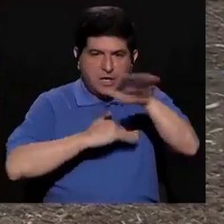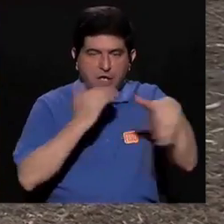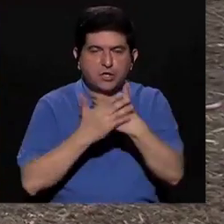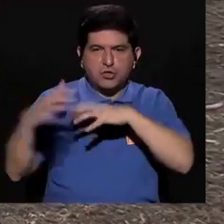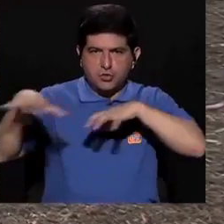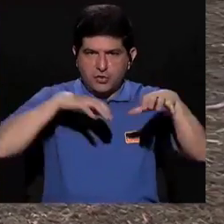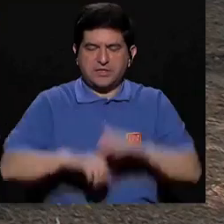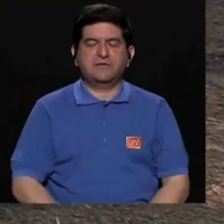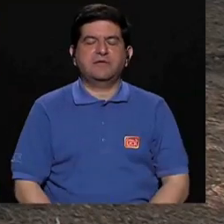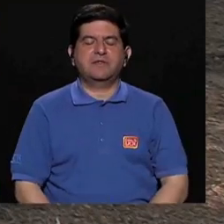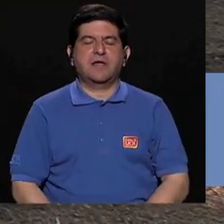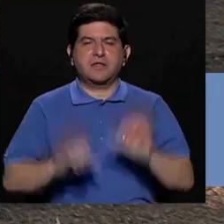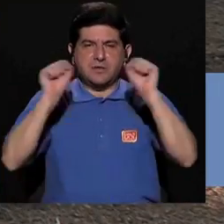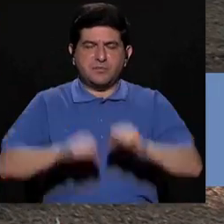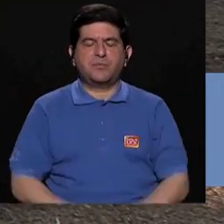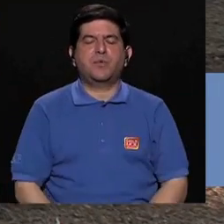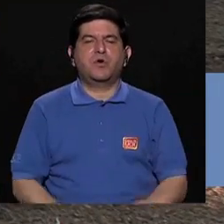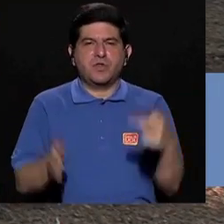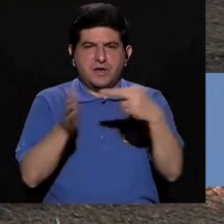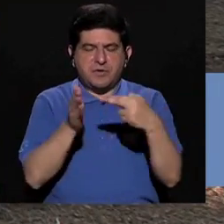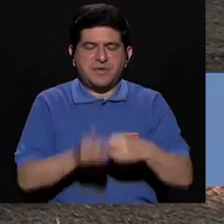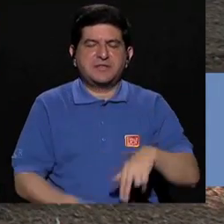que hicimos podemos hacer tres series de 15 a 20 repeticiones.